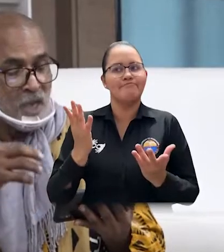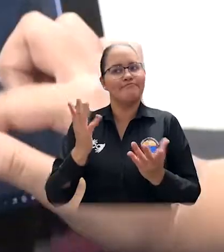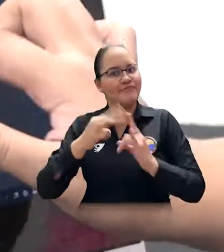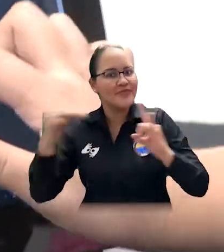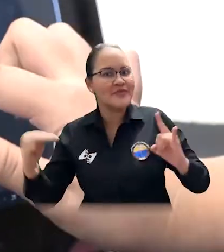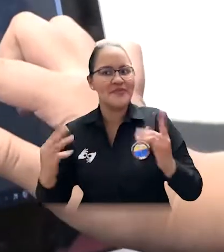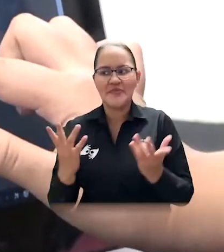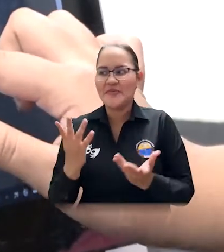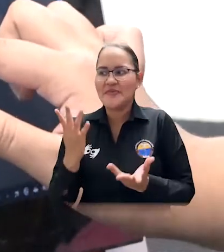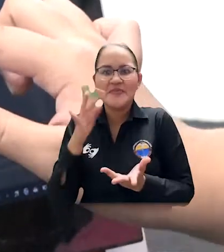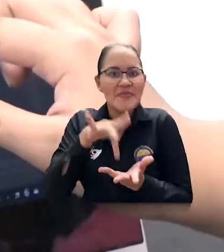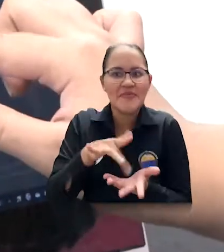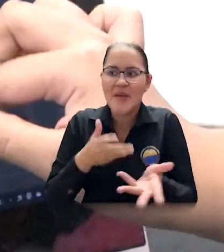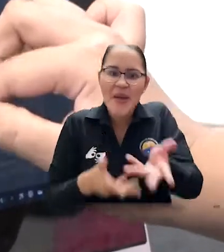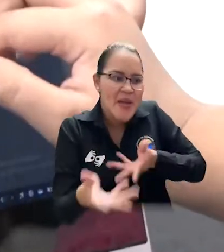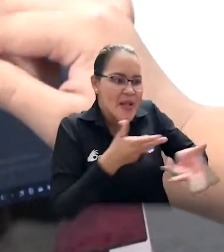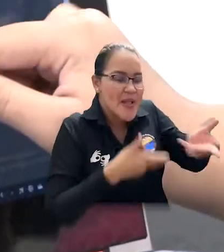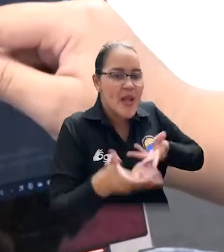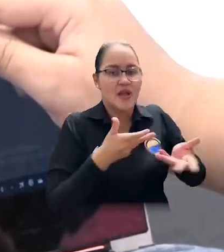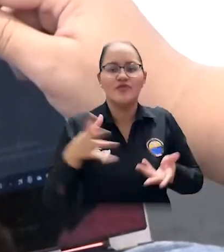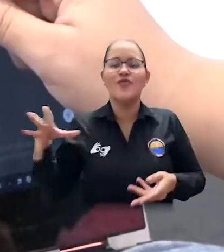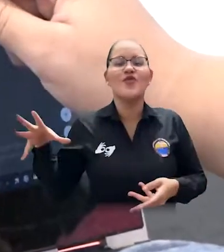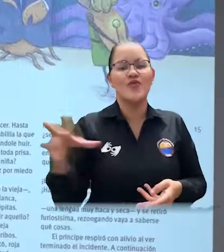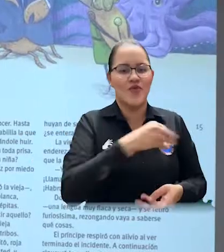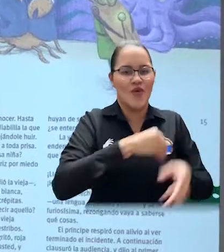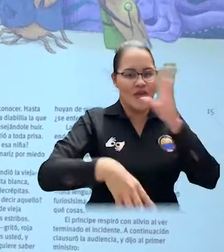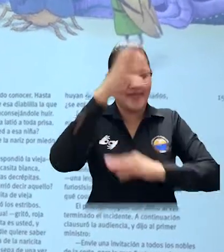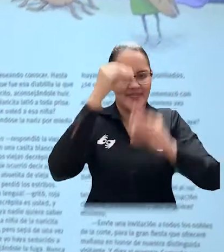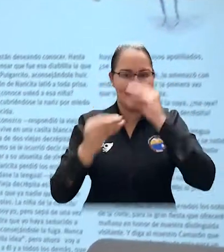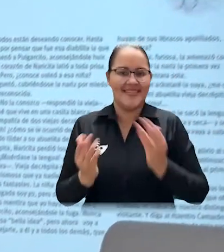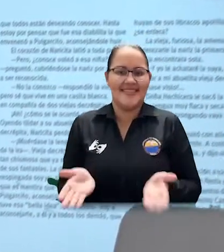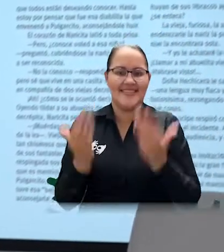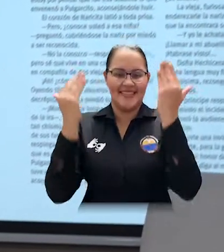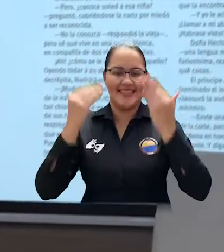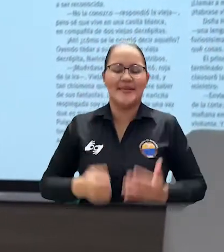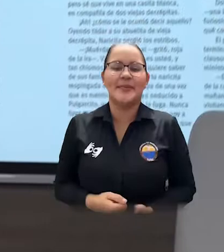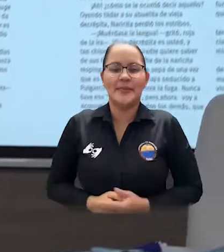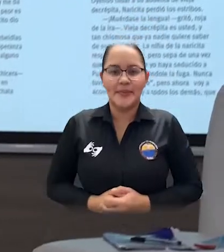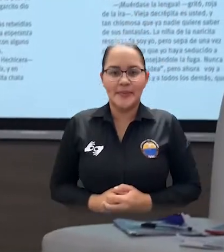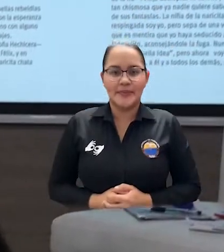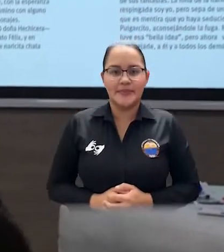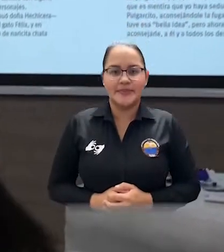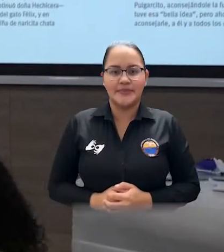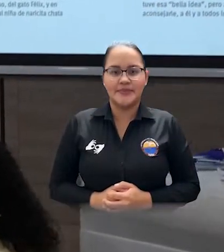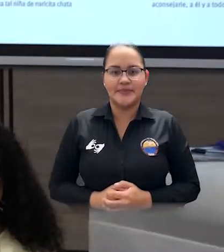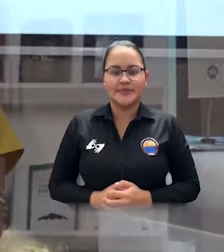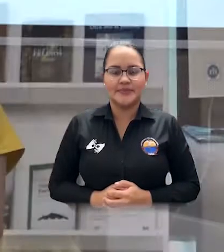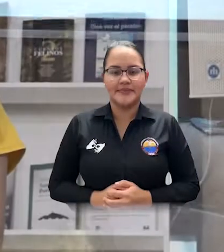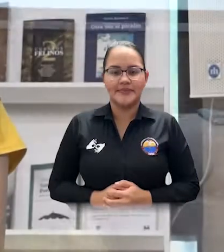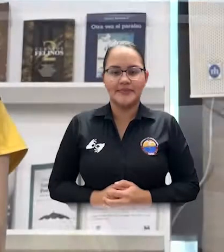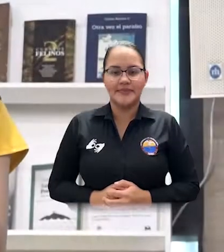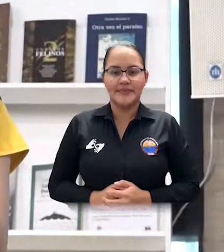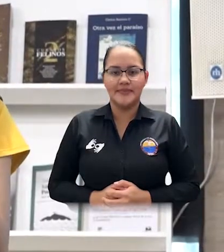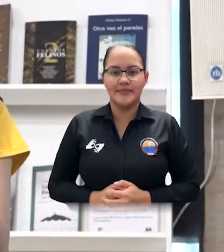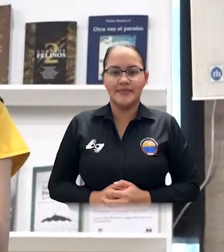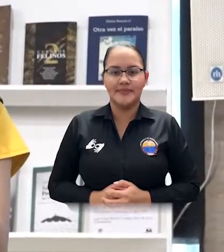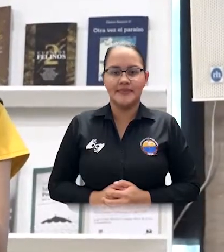y además todos aprendemos de esta experiencia. Poco a poco se dio cuenta